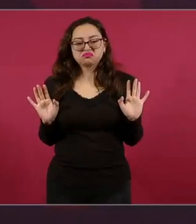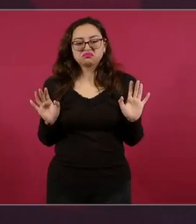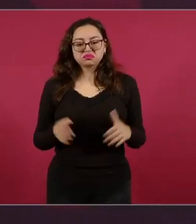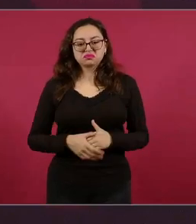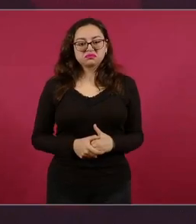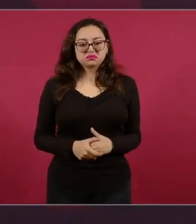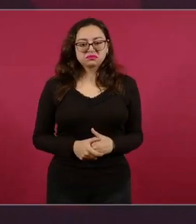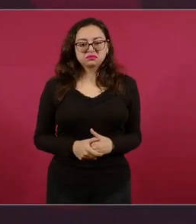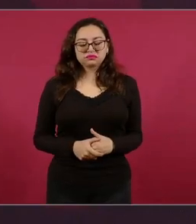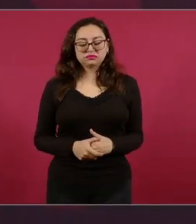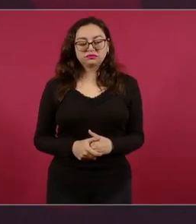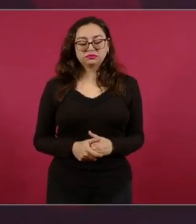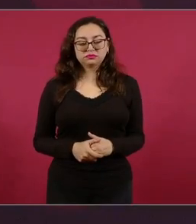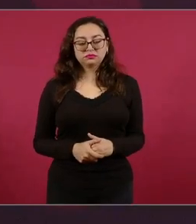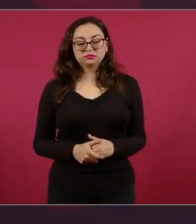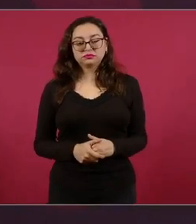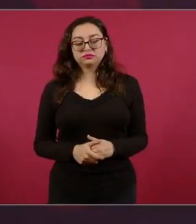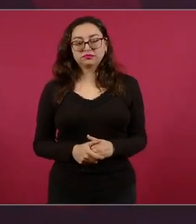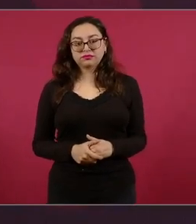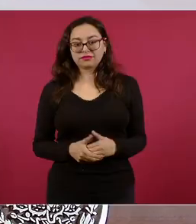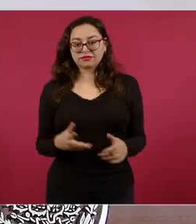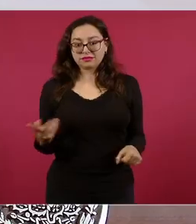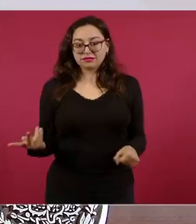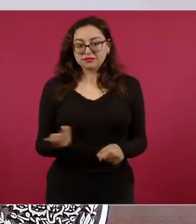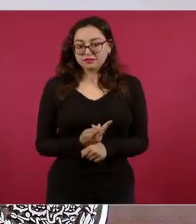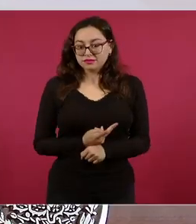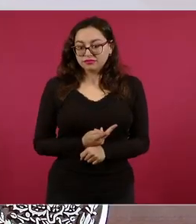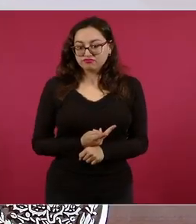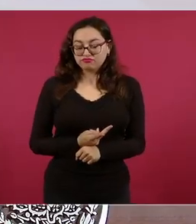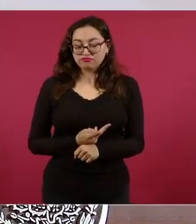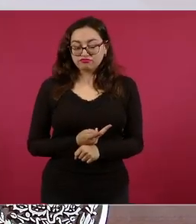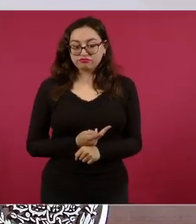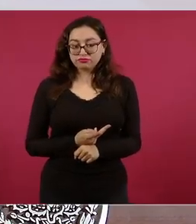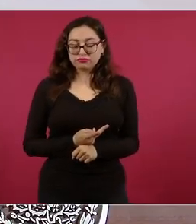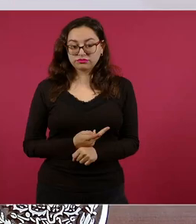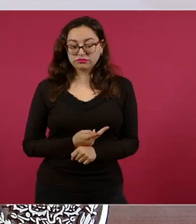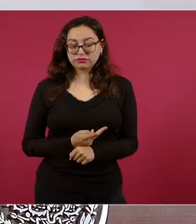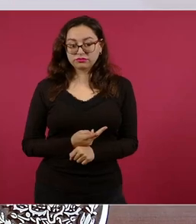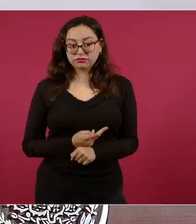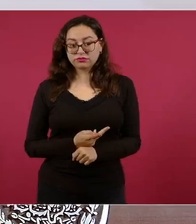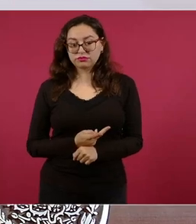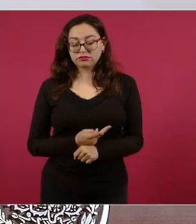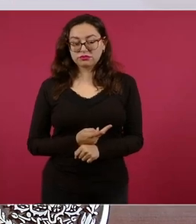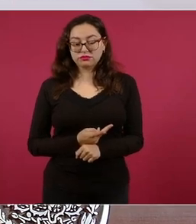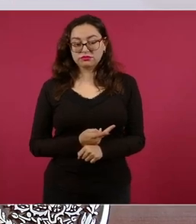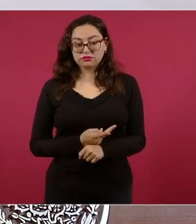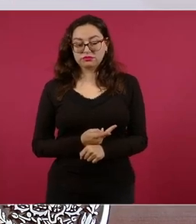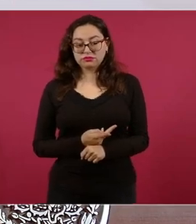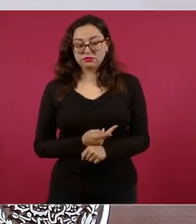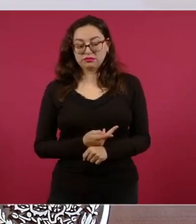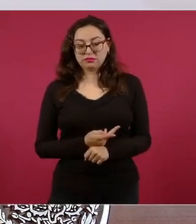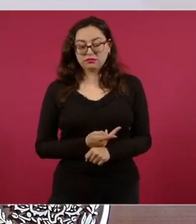Entonces, ¿qué sucedió? Como no obtuvo